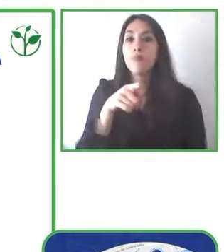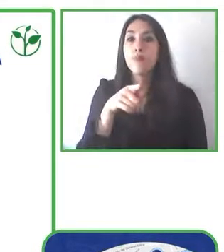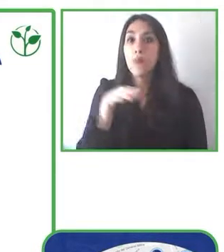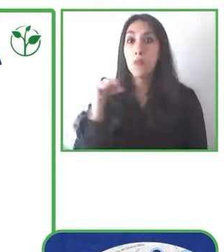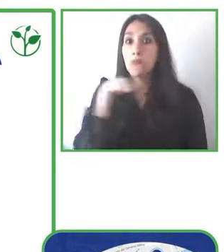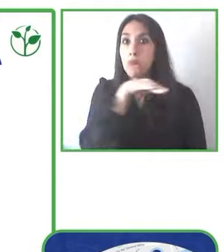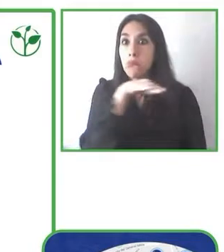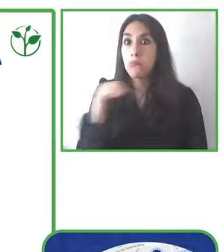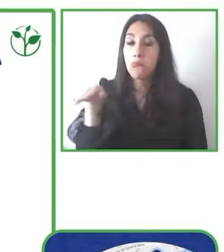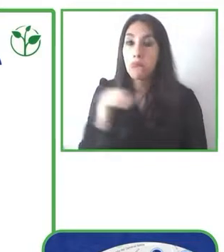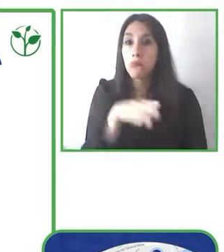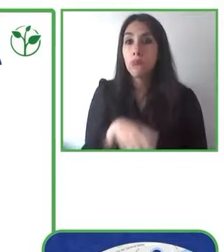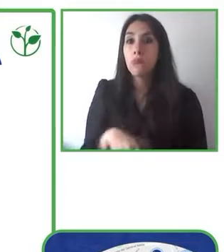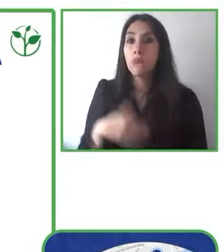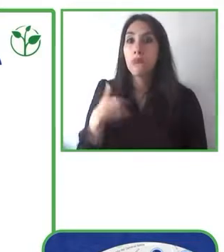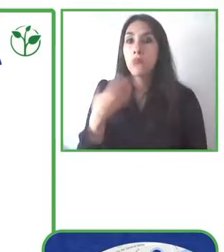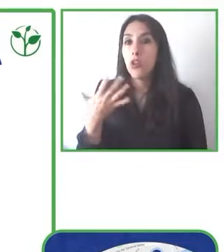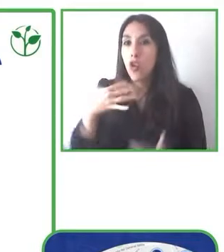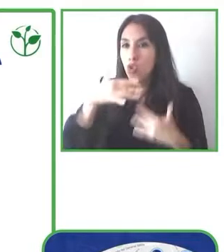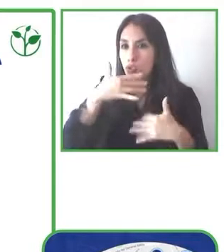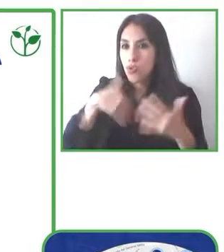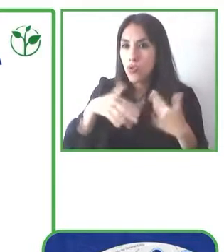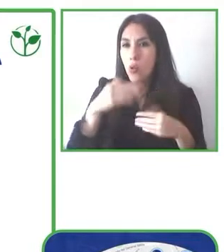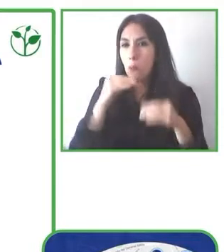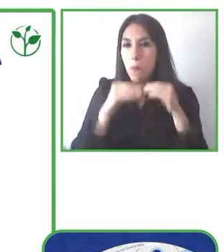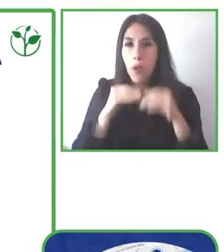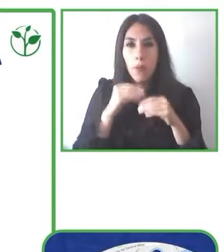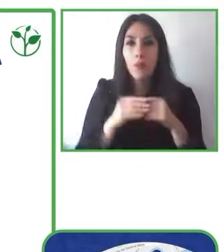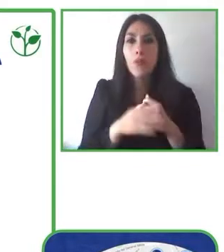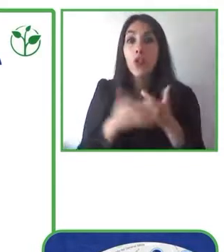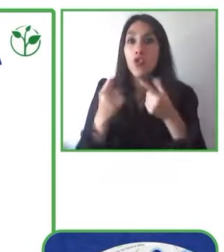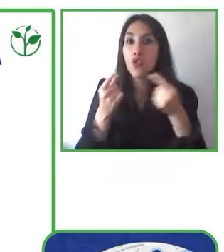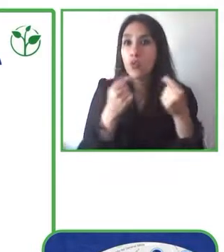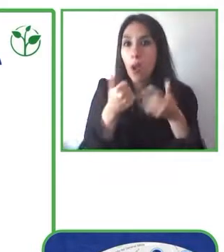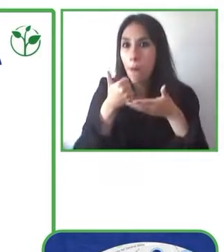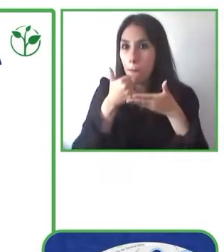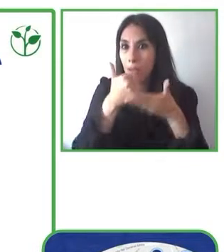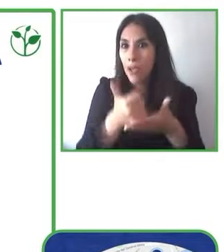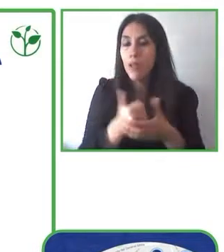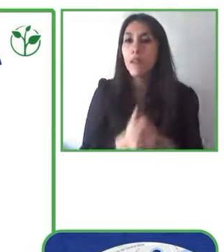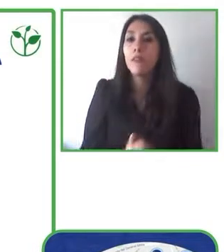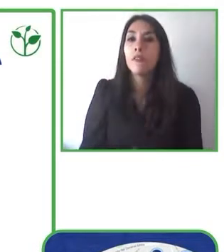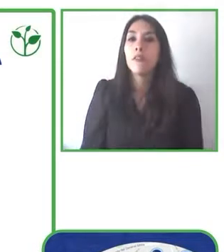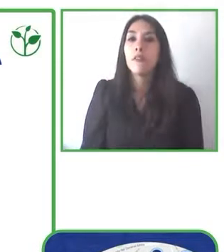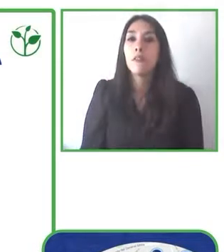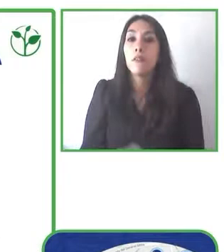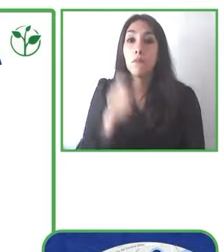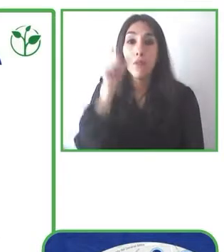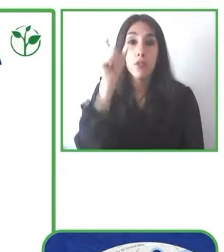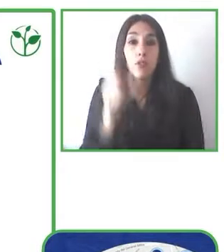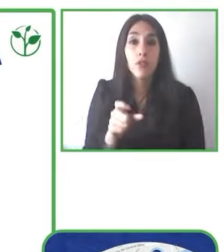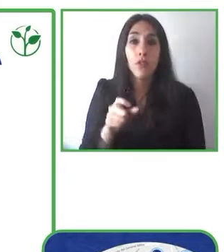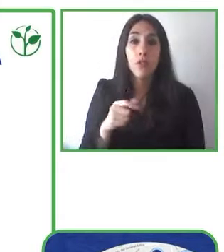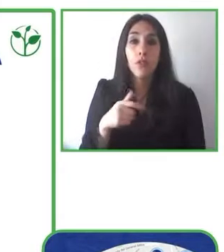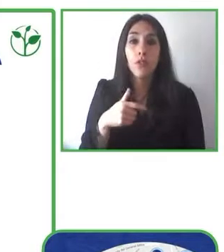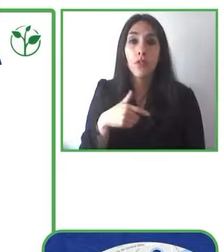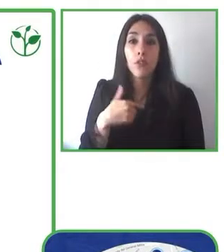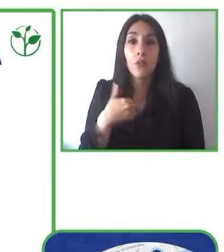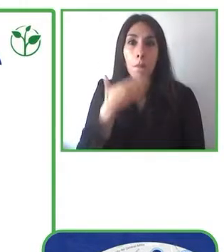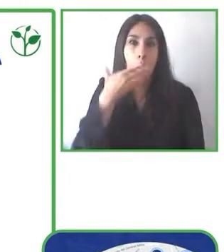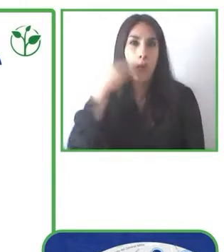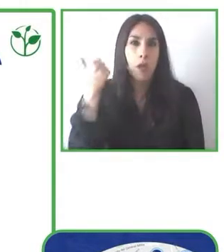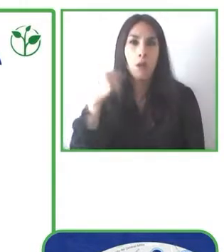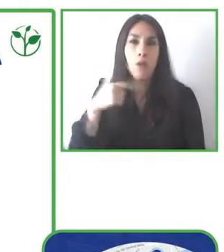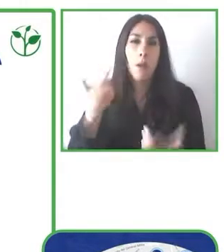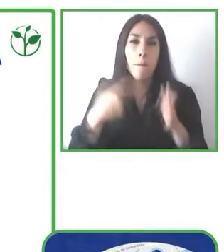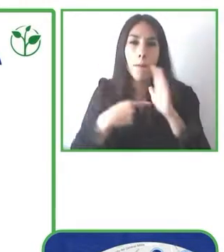la experiencia de usuario final. Por lo que, permite poder actualizar las plazas que van modificándose cada día, y eso se